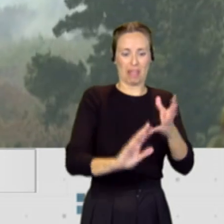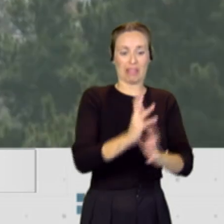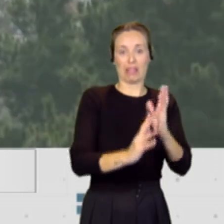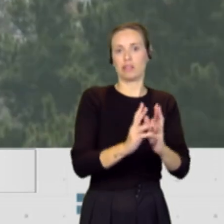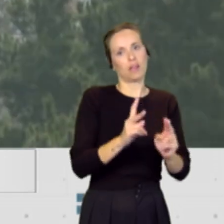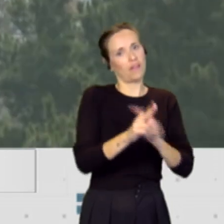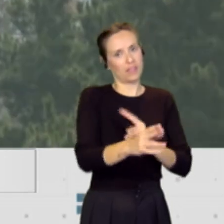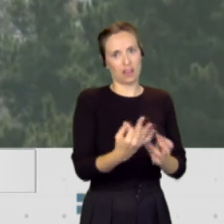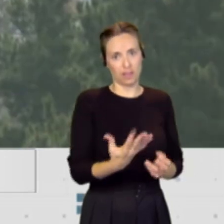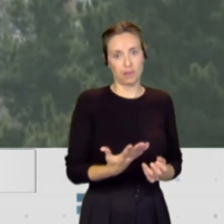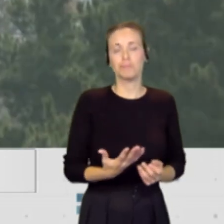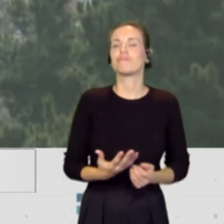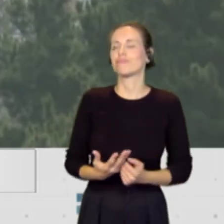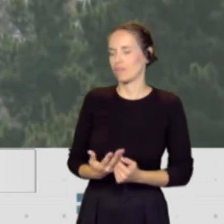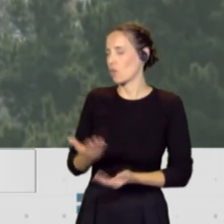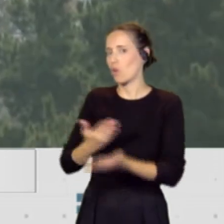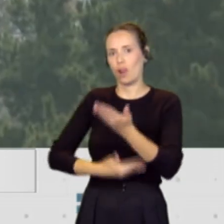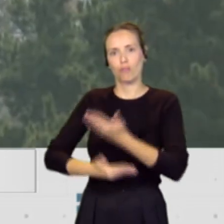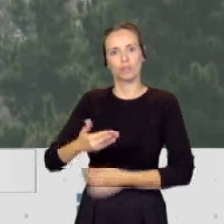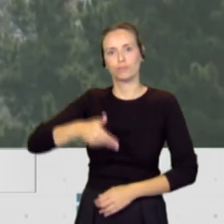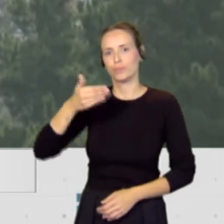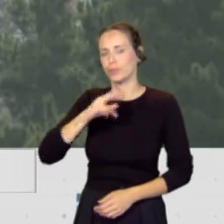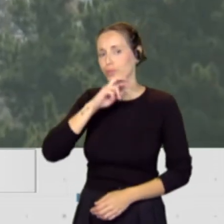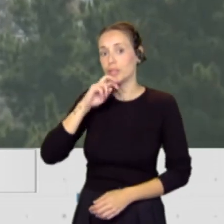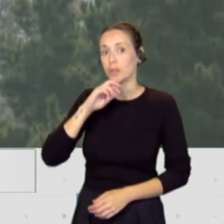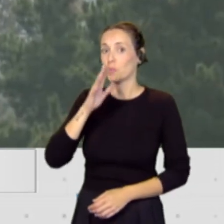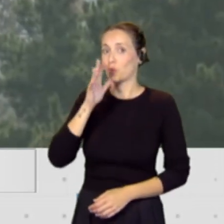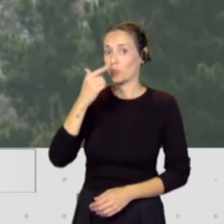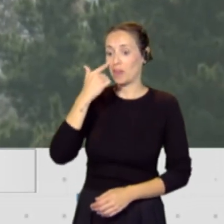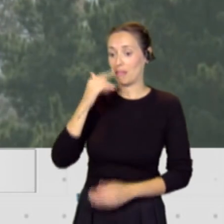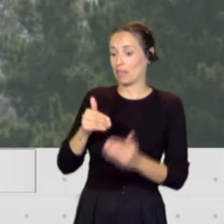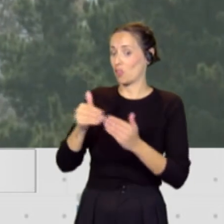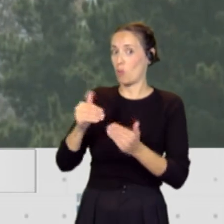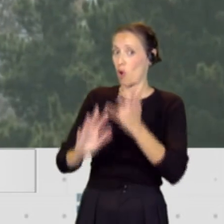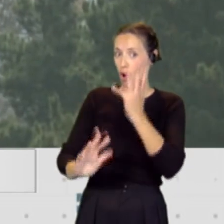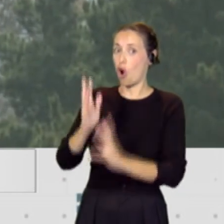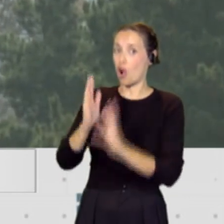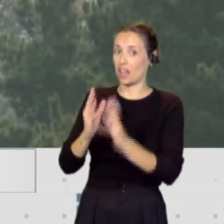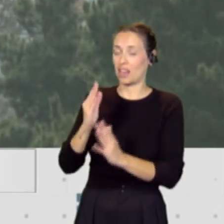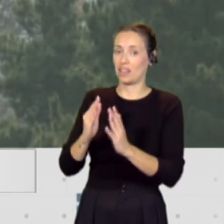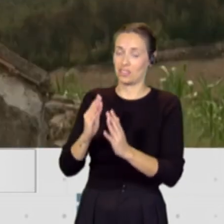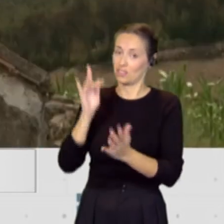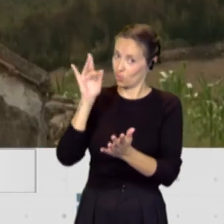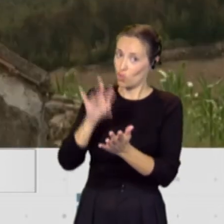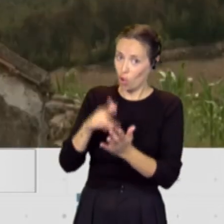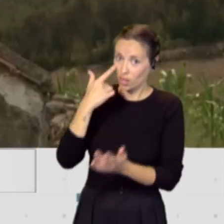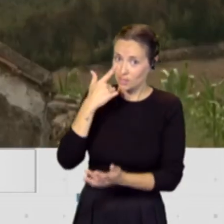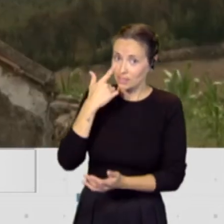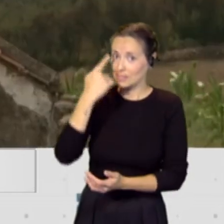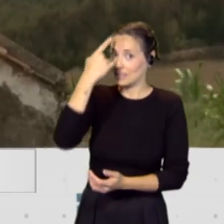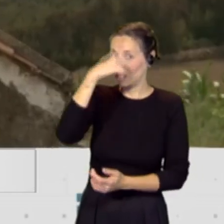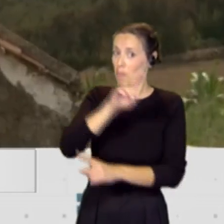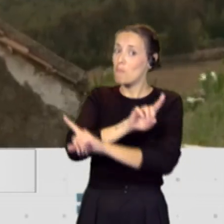fundamental la colaboración, fíjate que ahora vienen días importantes donde se hacen hogueras, es que sepan que está prohibido